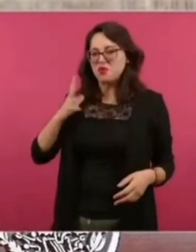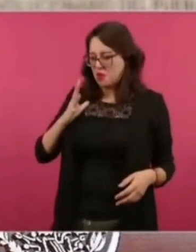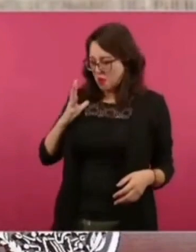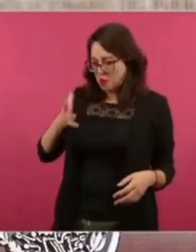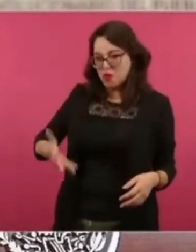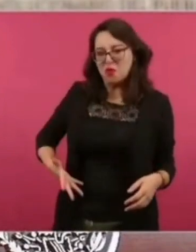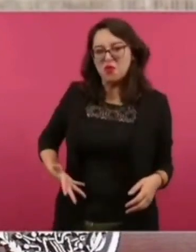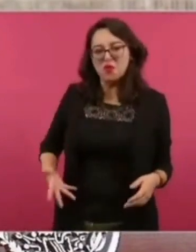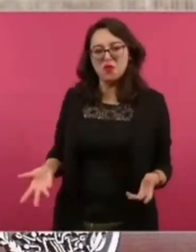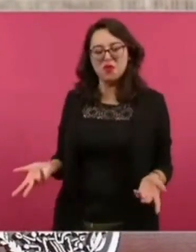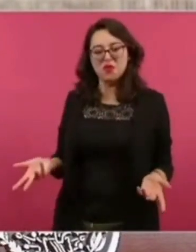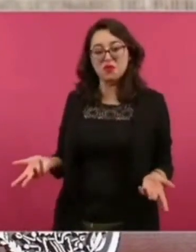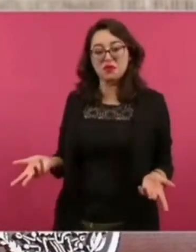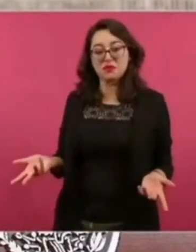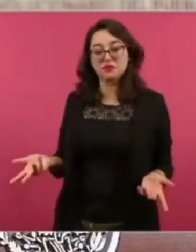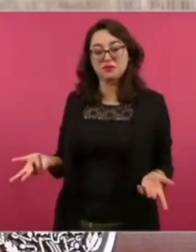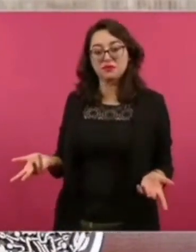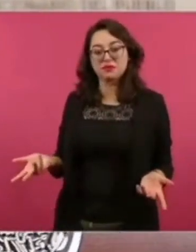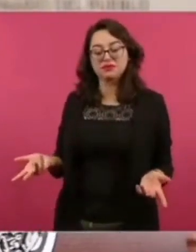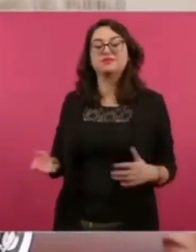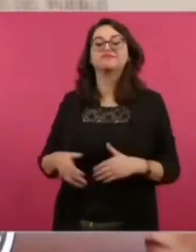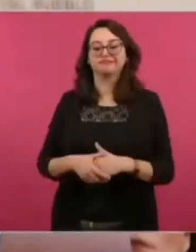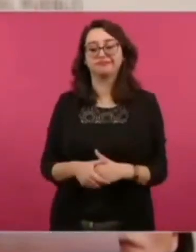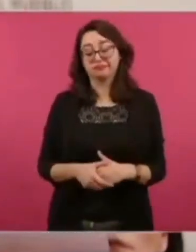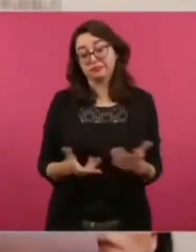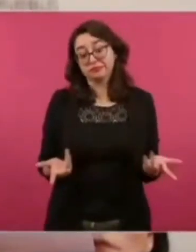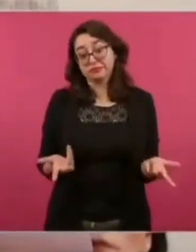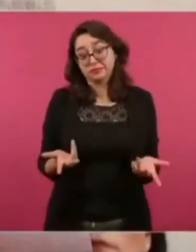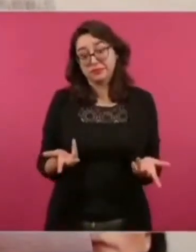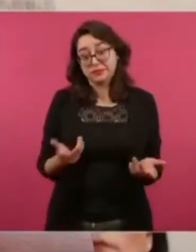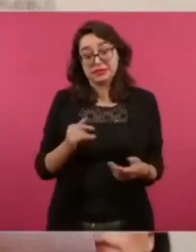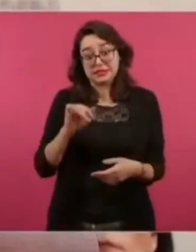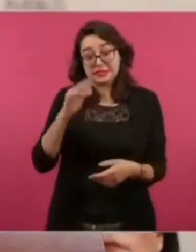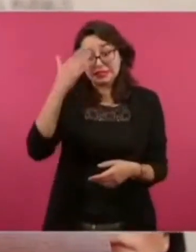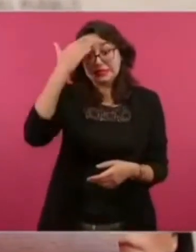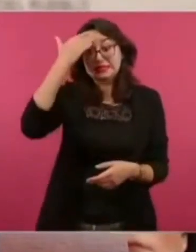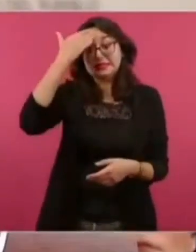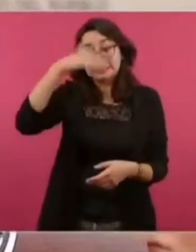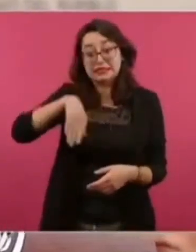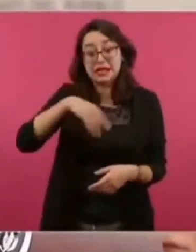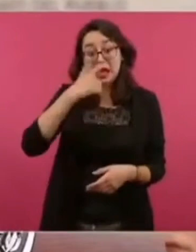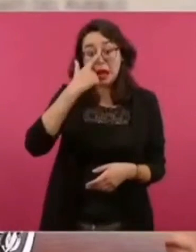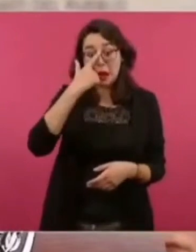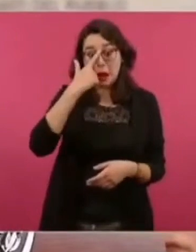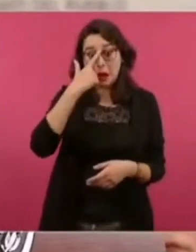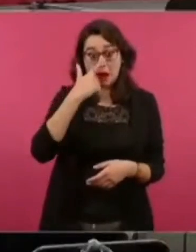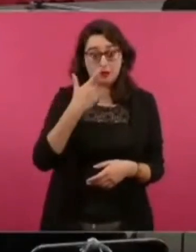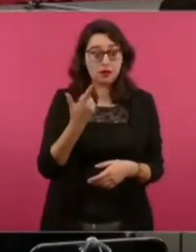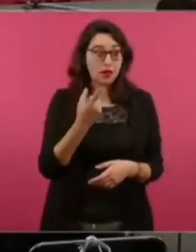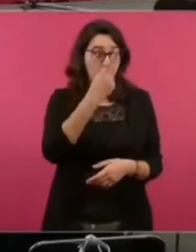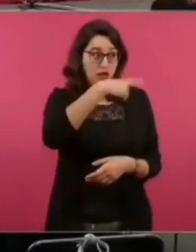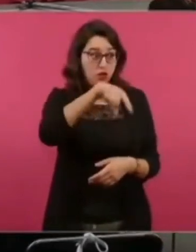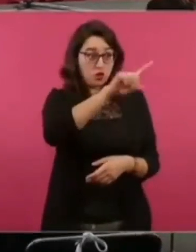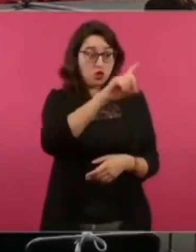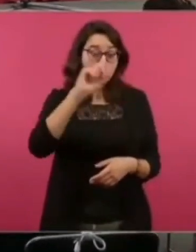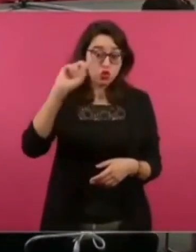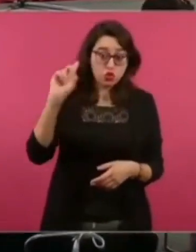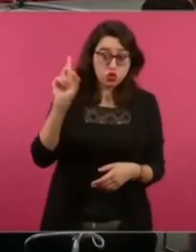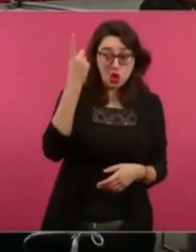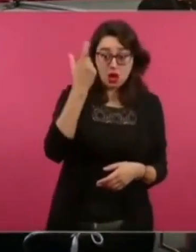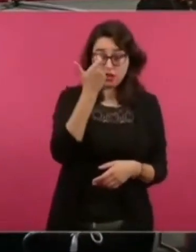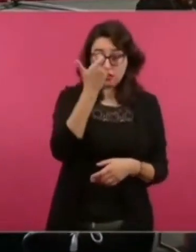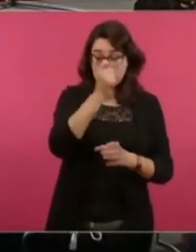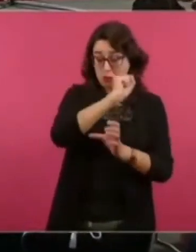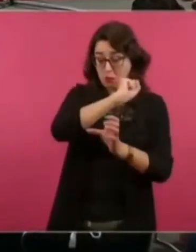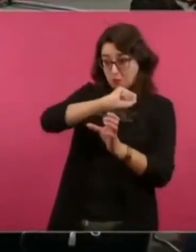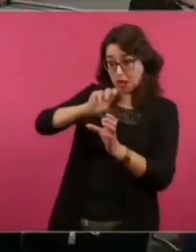Pero están conscientes de que ahora a sus familiares les rinde menos. Pero lo que dicen,